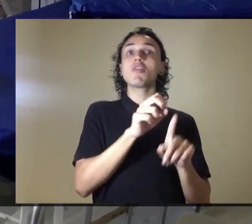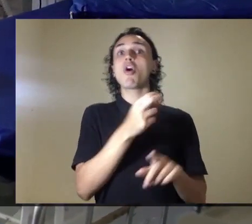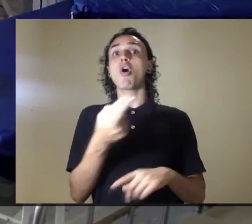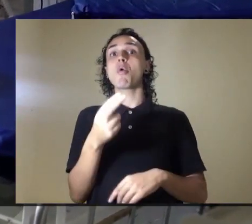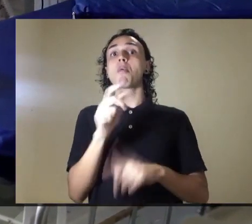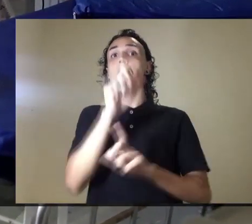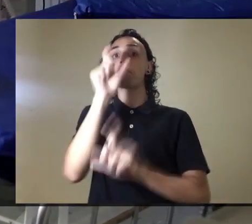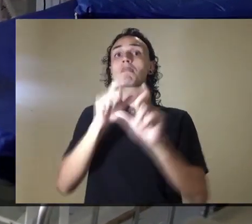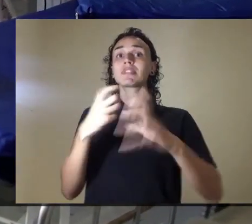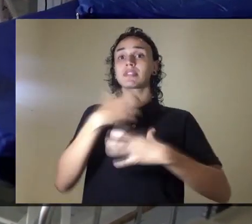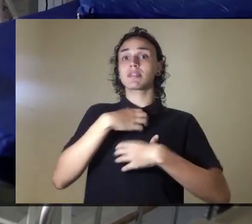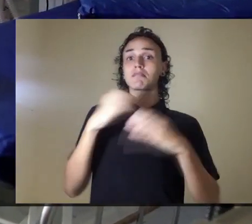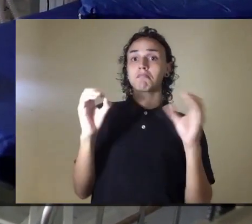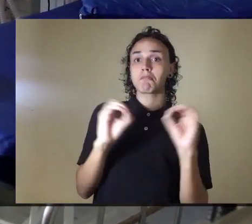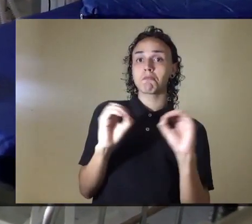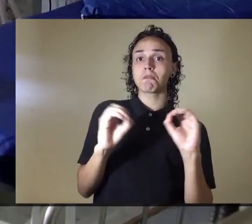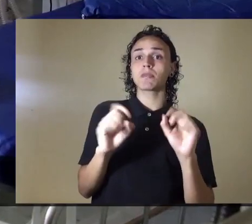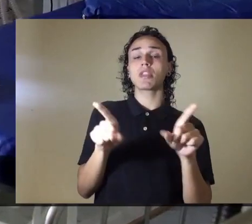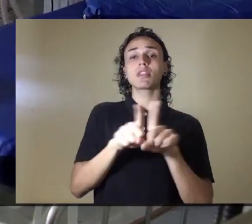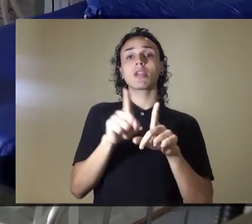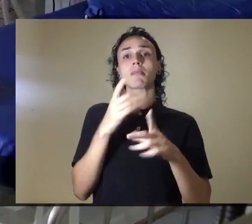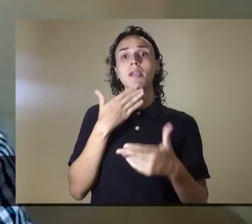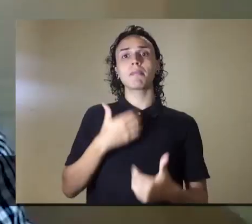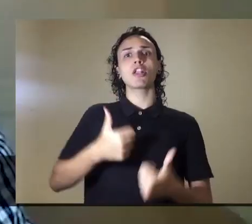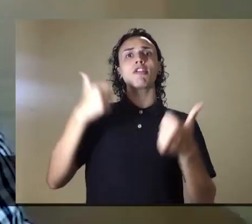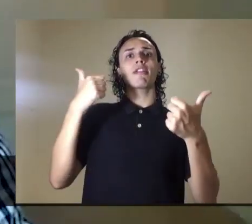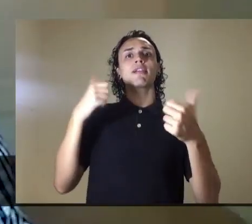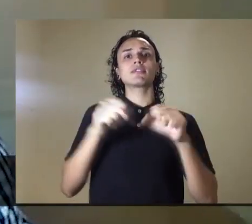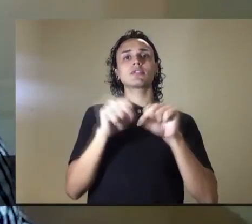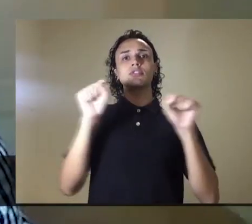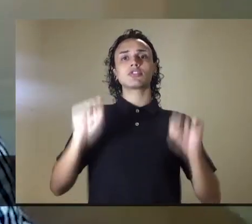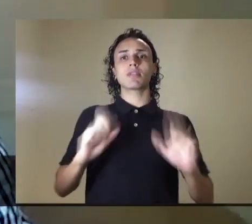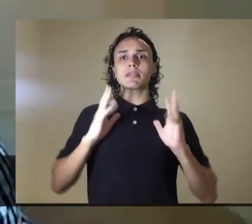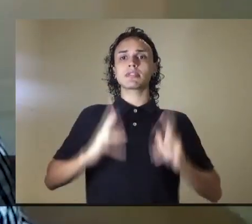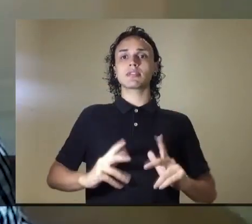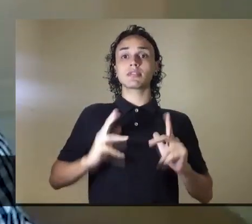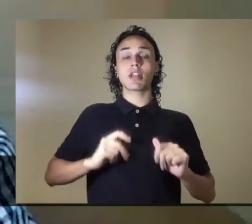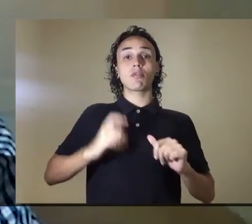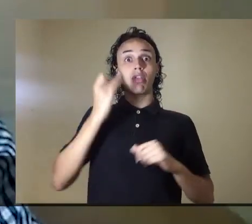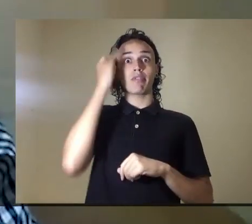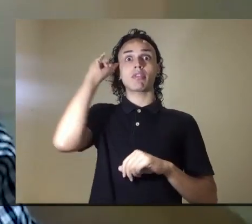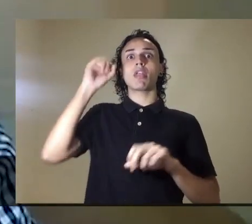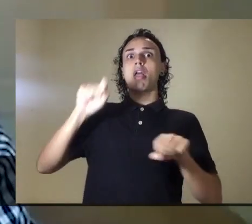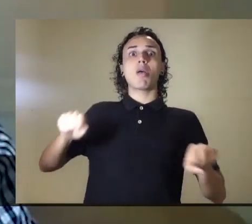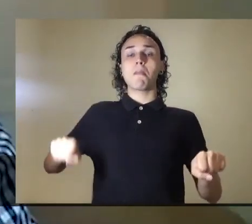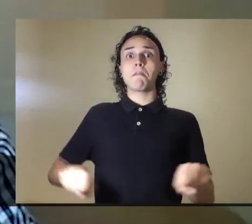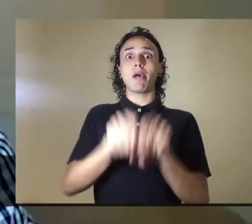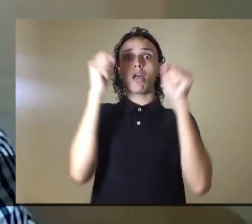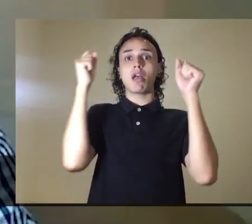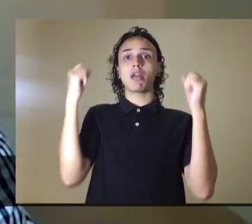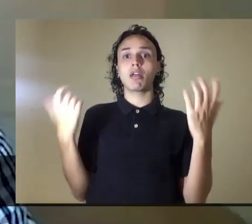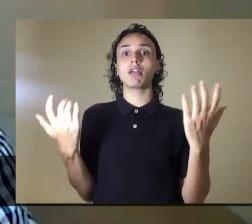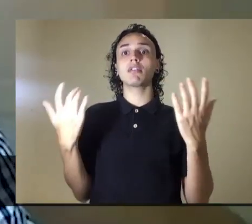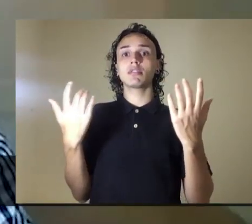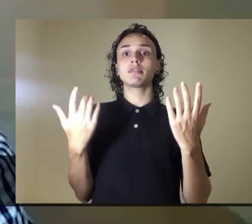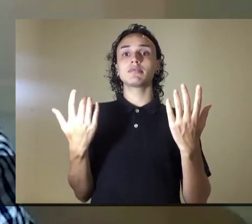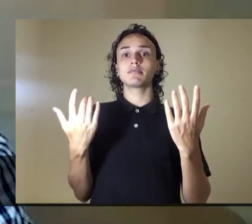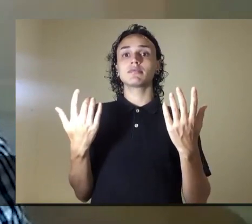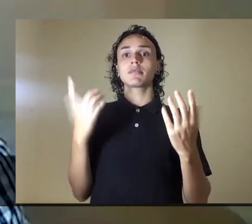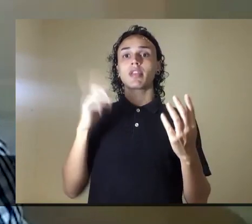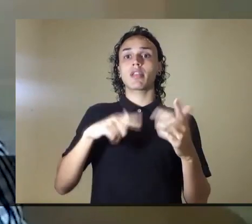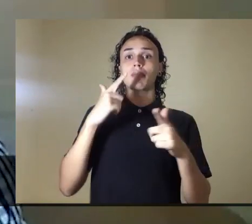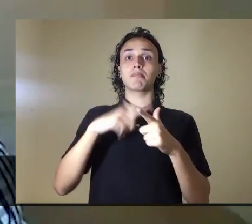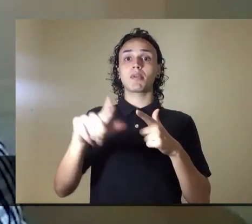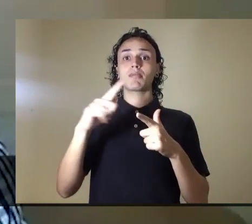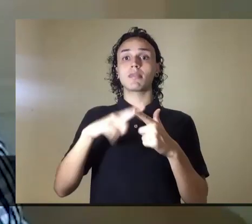del sistema sanitario para evitar el colapso. El gran problema que se ha tenido y que se tiene es el colapso de los